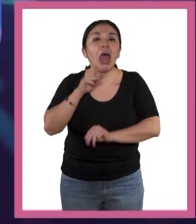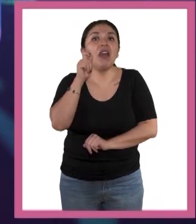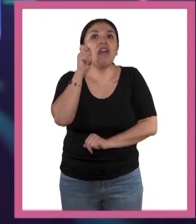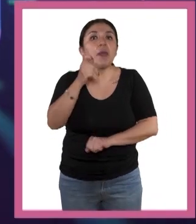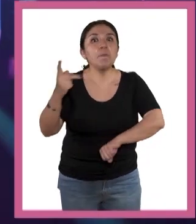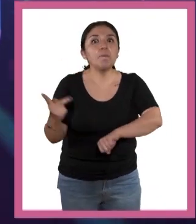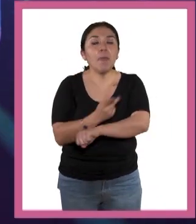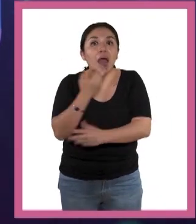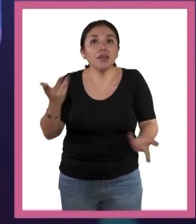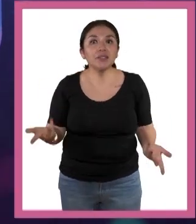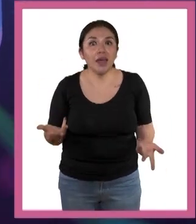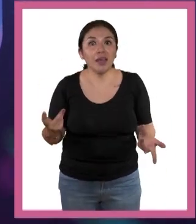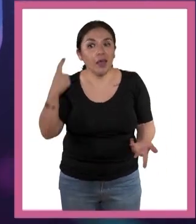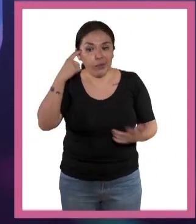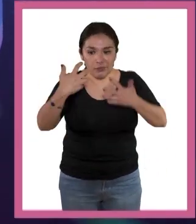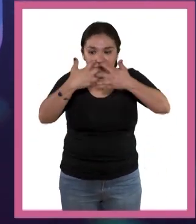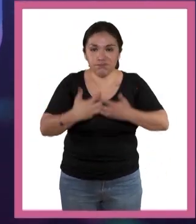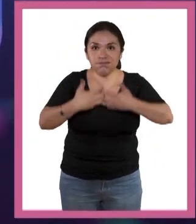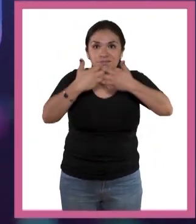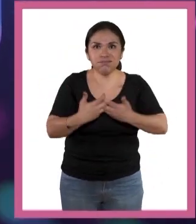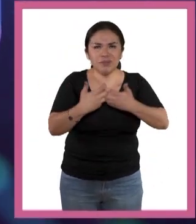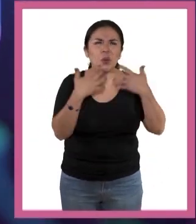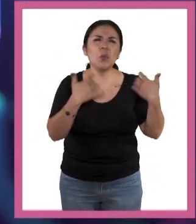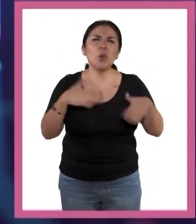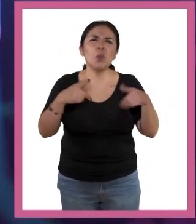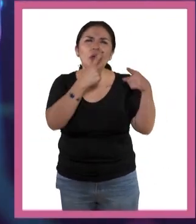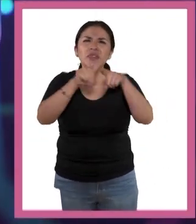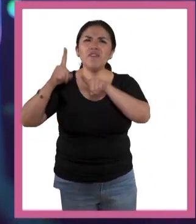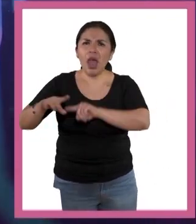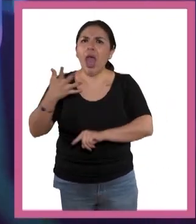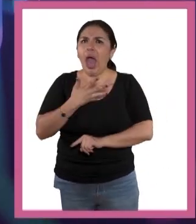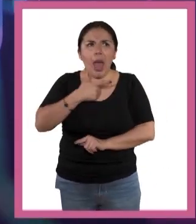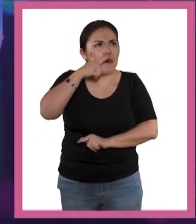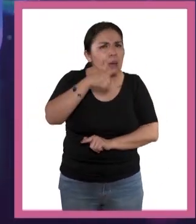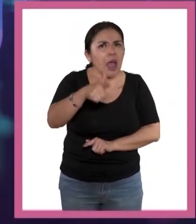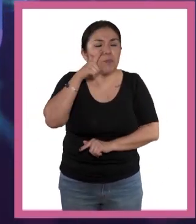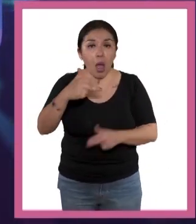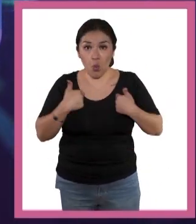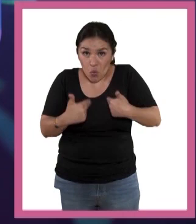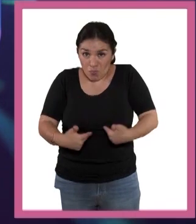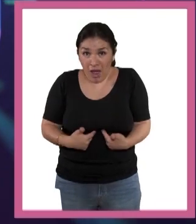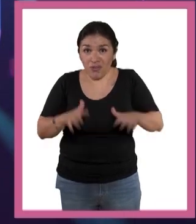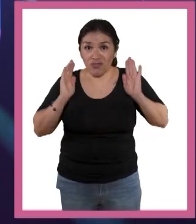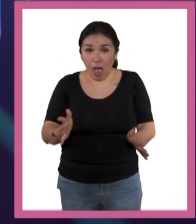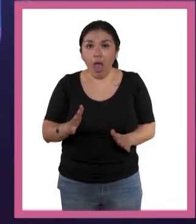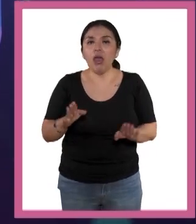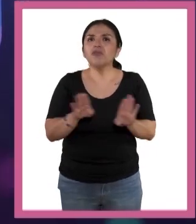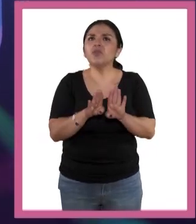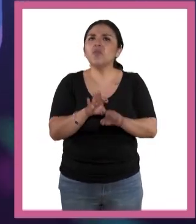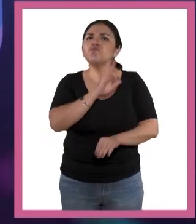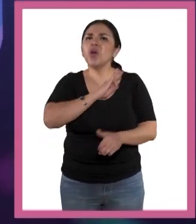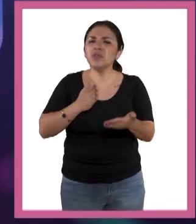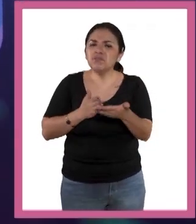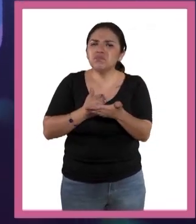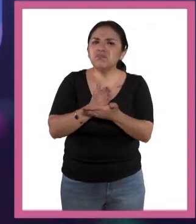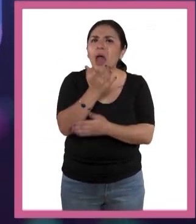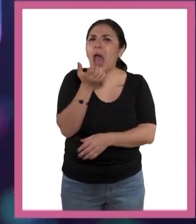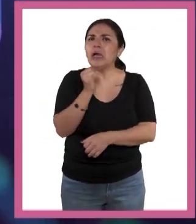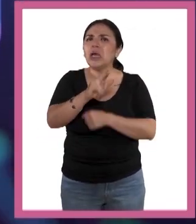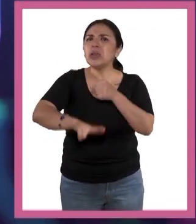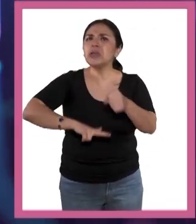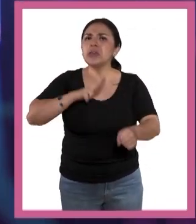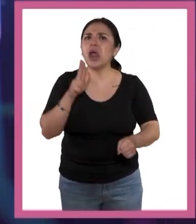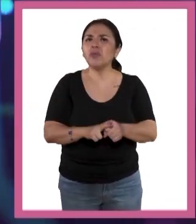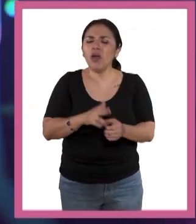pasar con el ser humano? Ya hay un montón de casos en donde el humano ha vencido las barreras naturales.